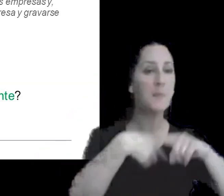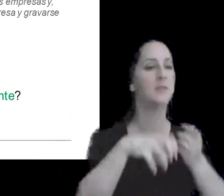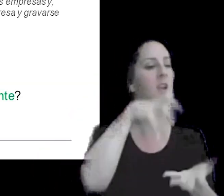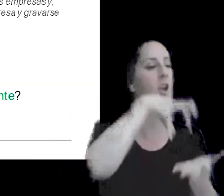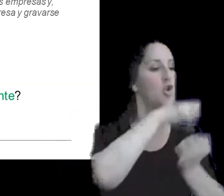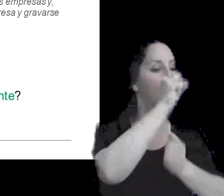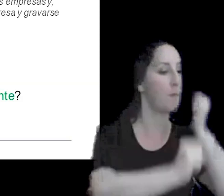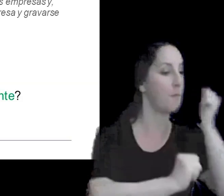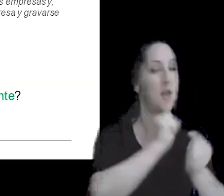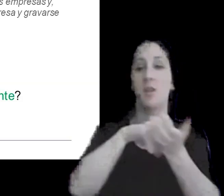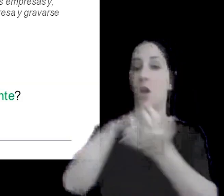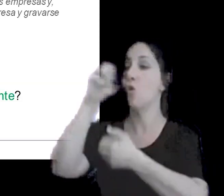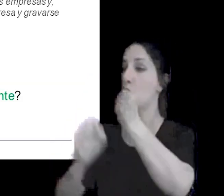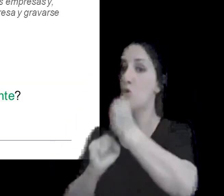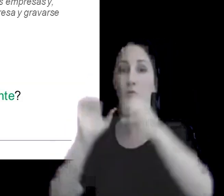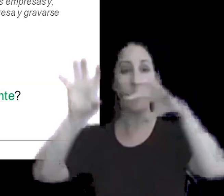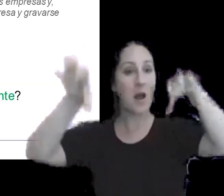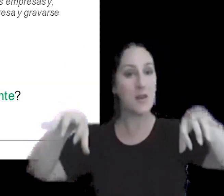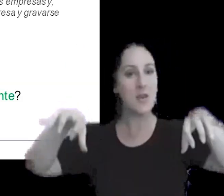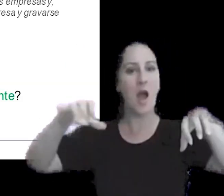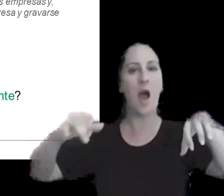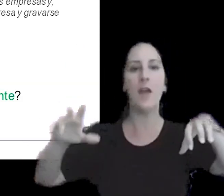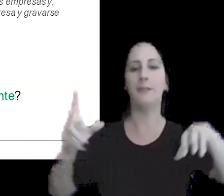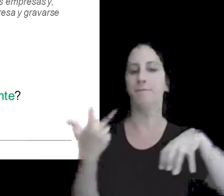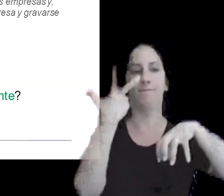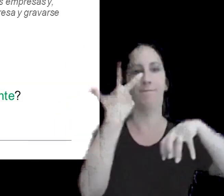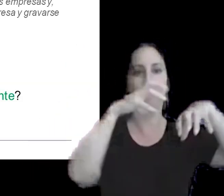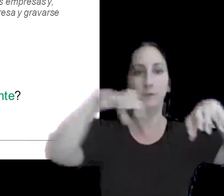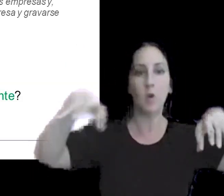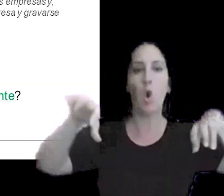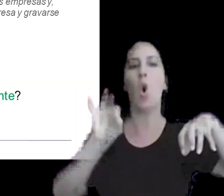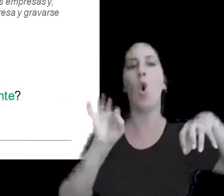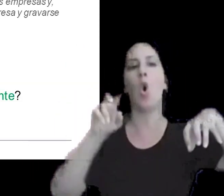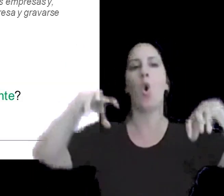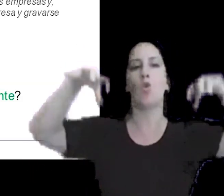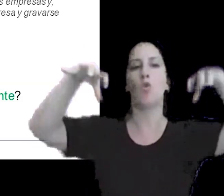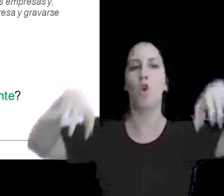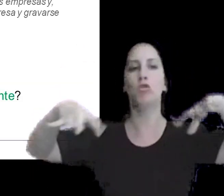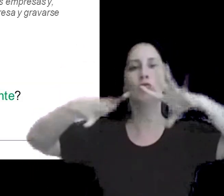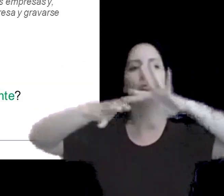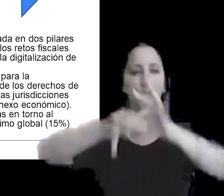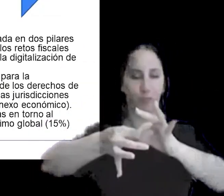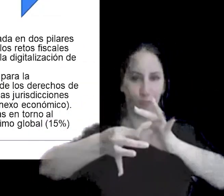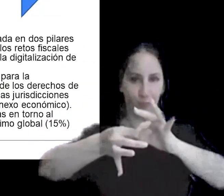fuera realizada con un tercero en lugar de con una parte relacionada